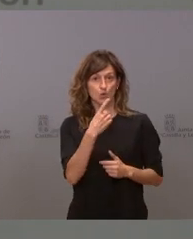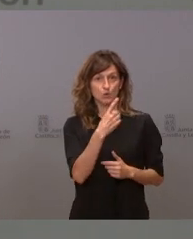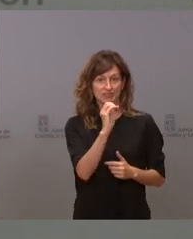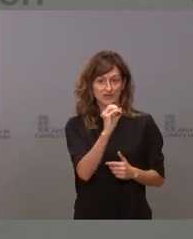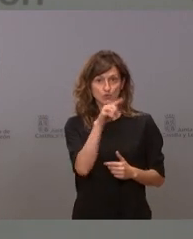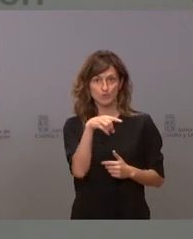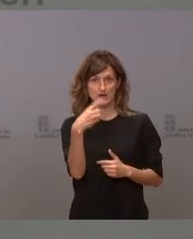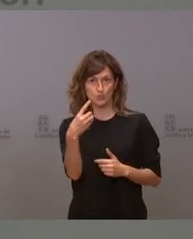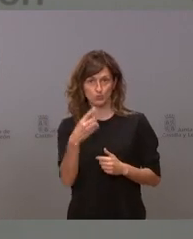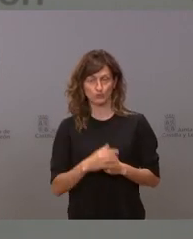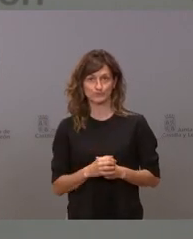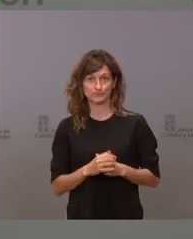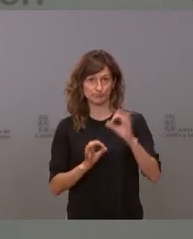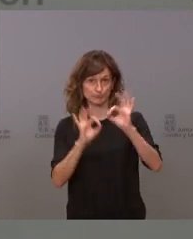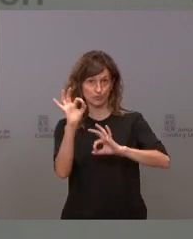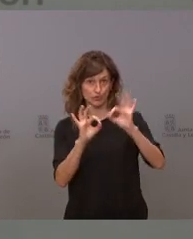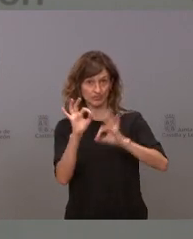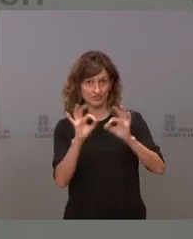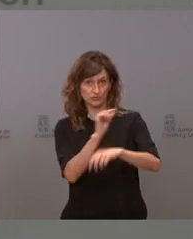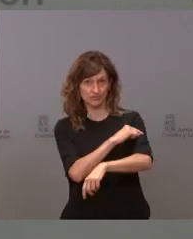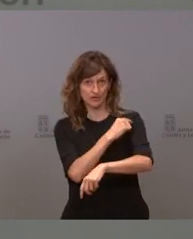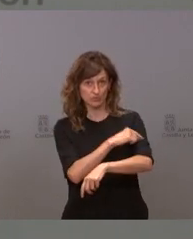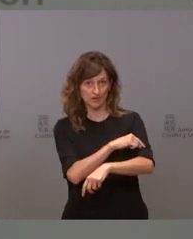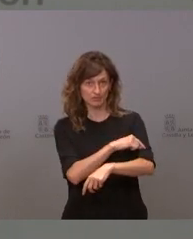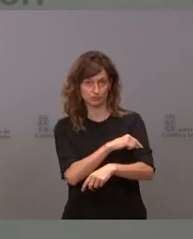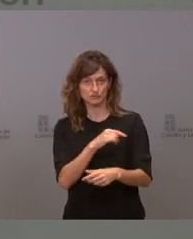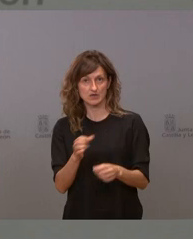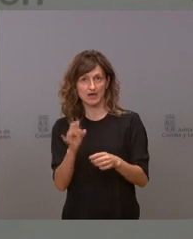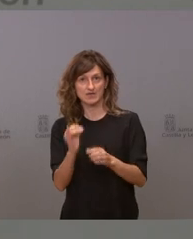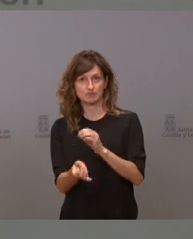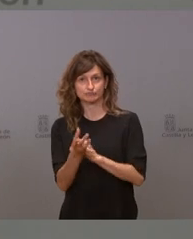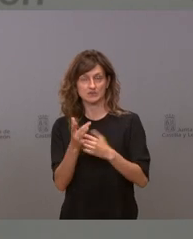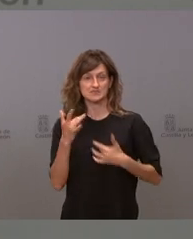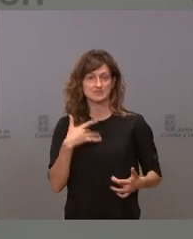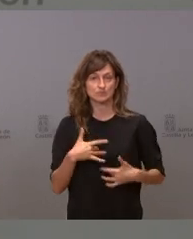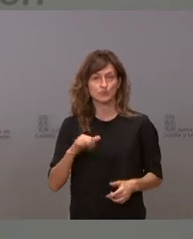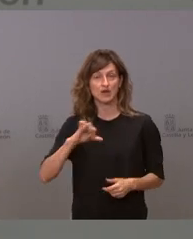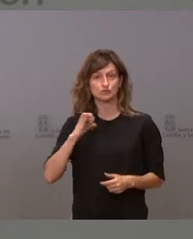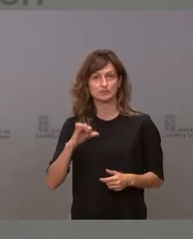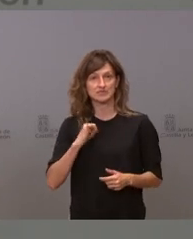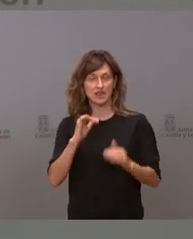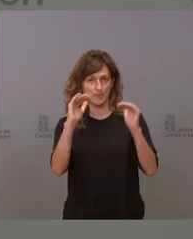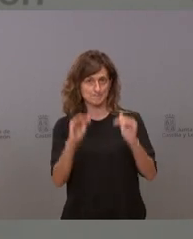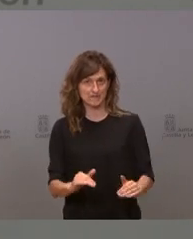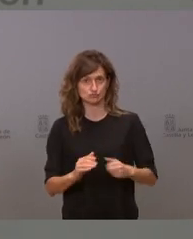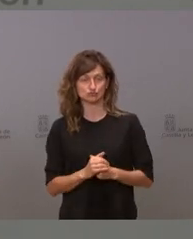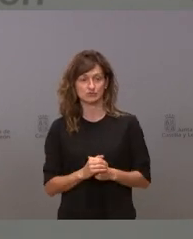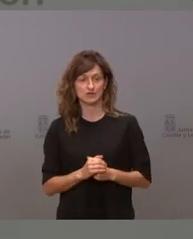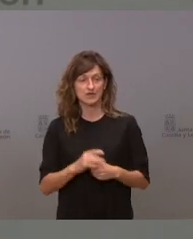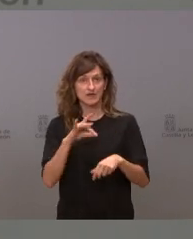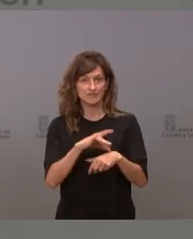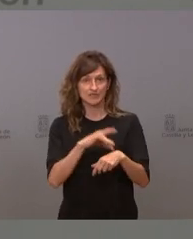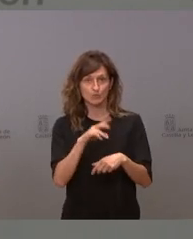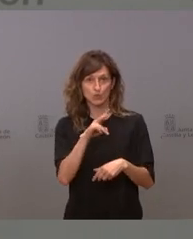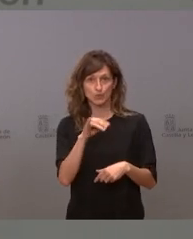,1% de los vacunados que han tenido síntomas de ingresados muchísimo menos y enfermos en la UBI